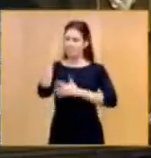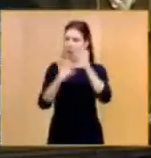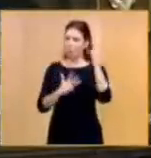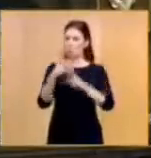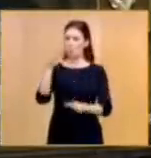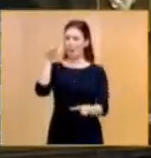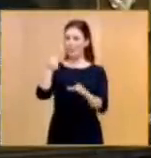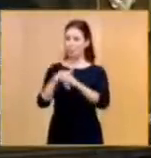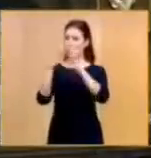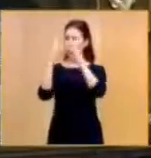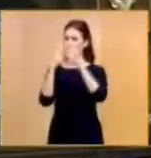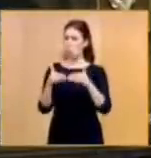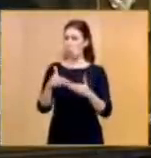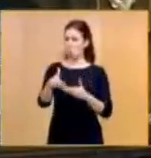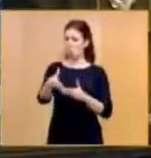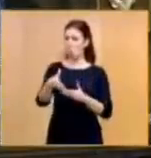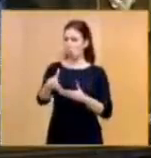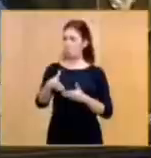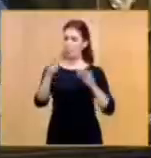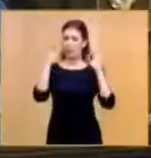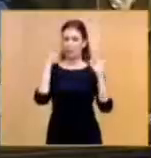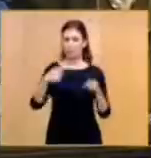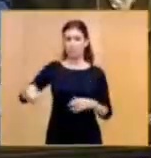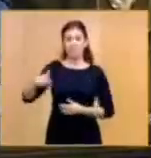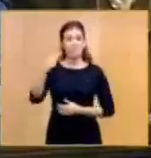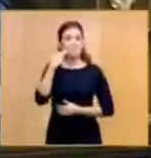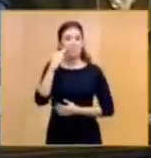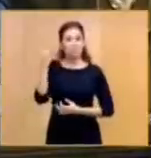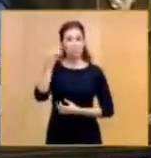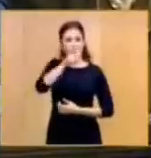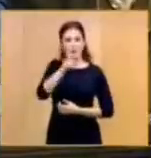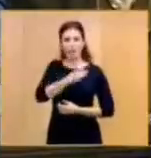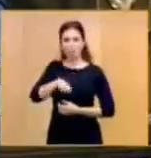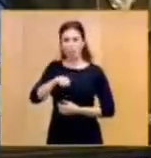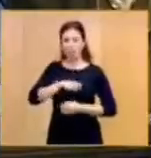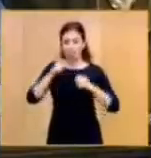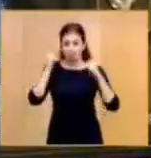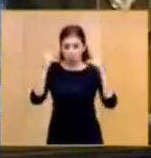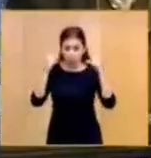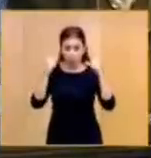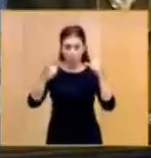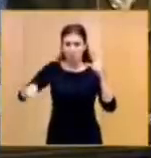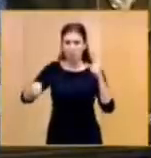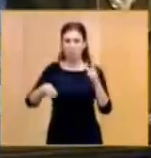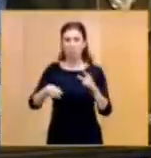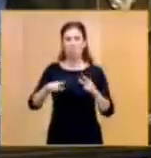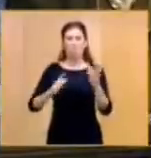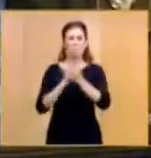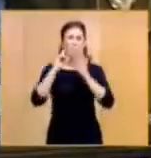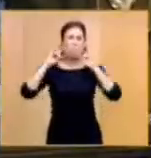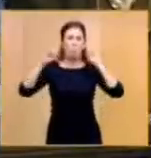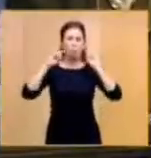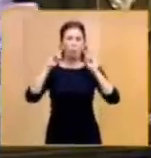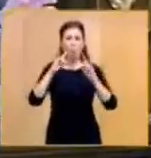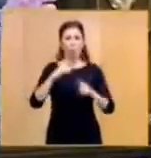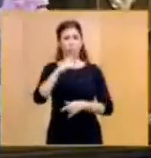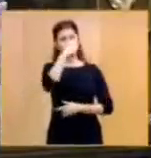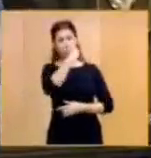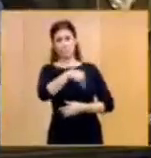electoral, un miedo pavoroso a que los españoles descubrieran la realidad. Sidencio, por favor.